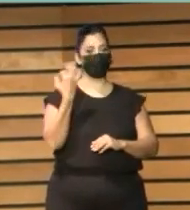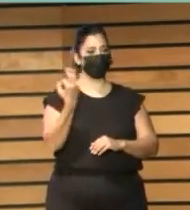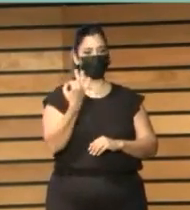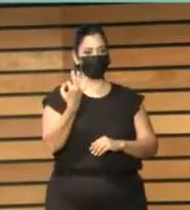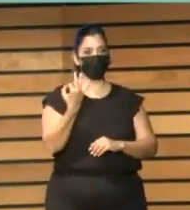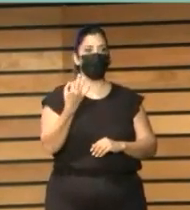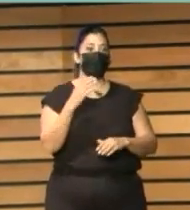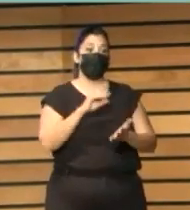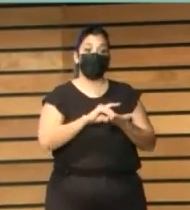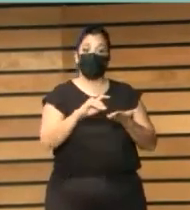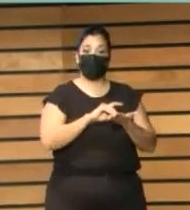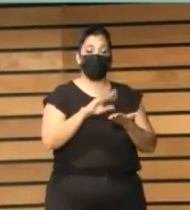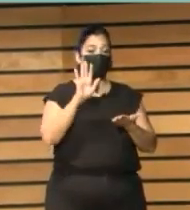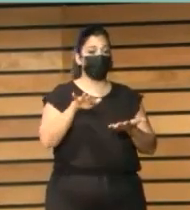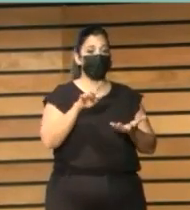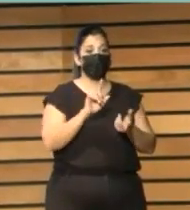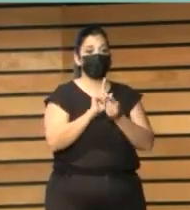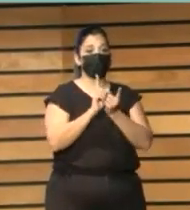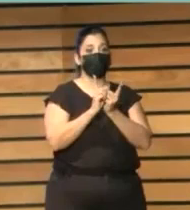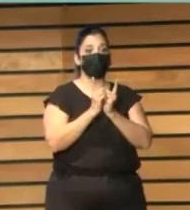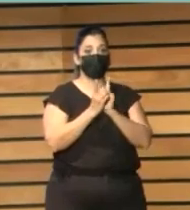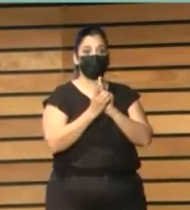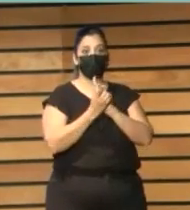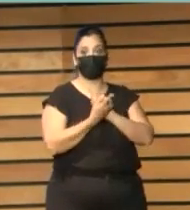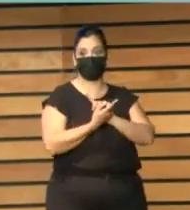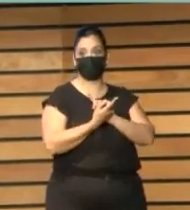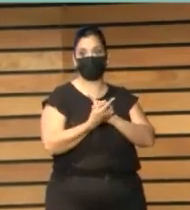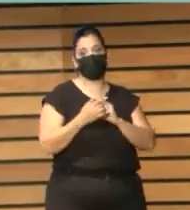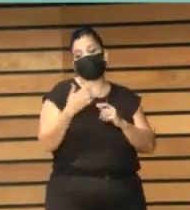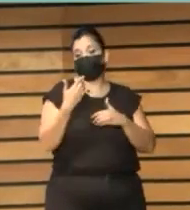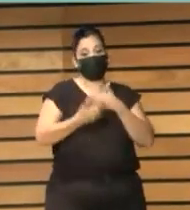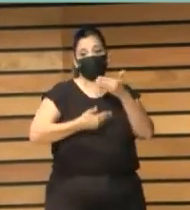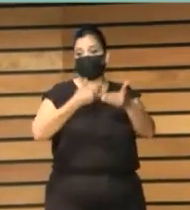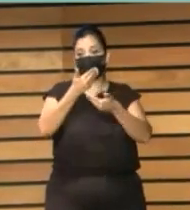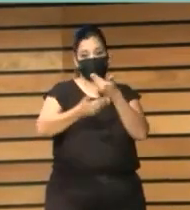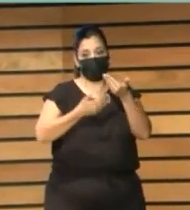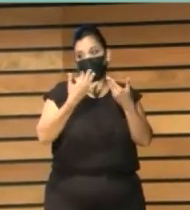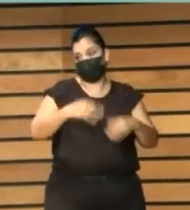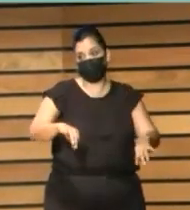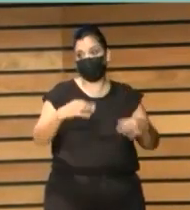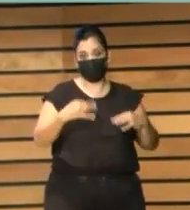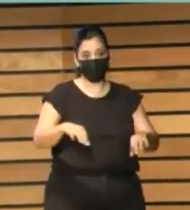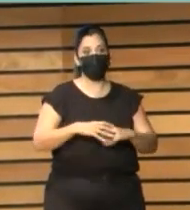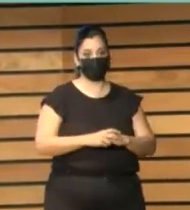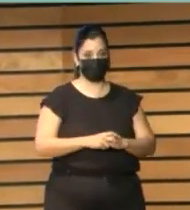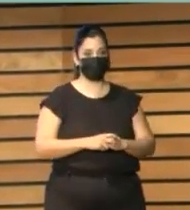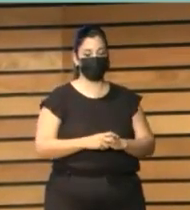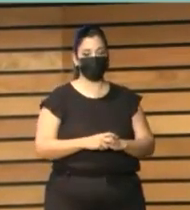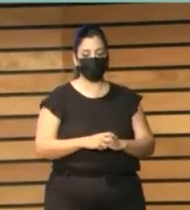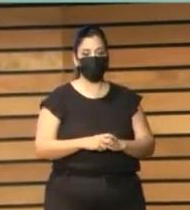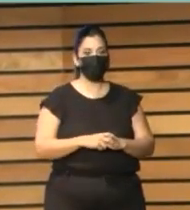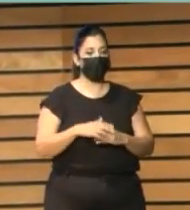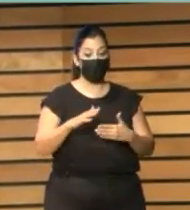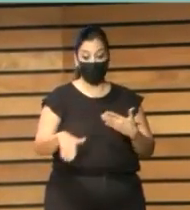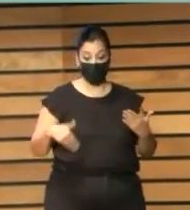evolutiva, contextual, que tiene que ir evolucionando. Hasta ahora, en este proyecto, lo que